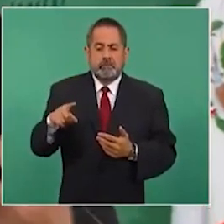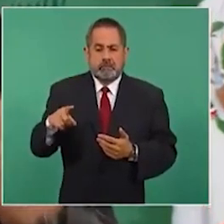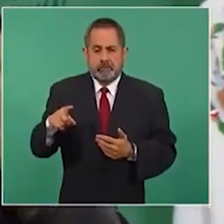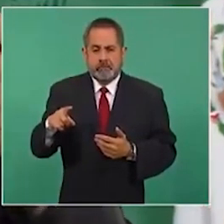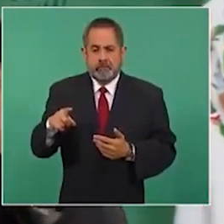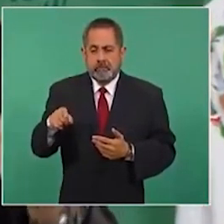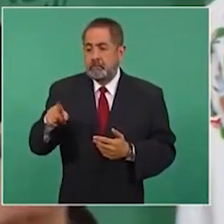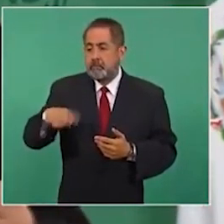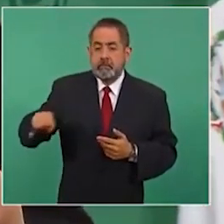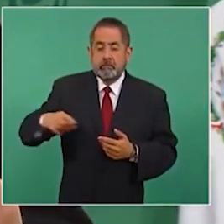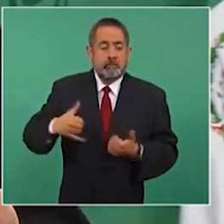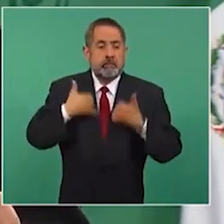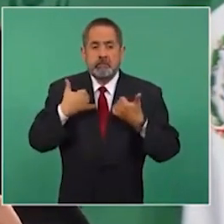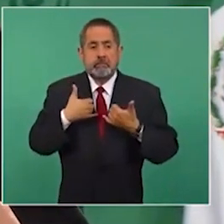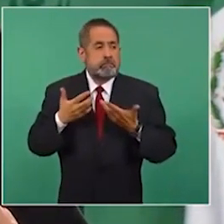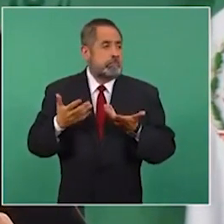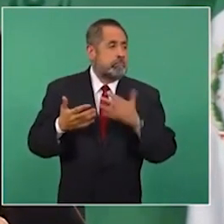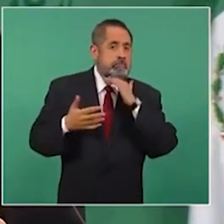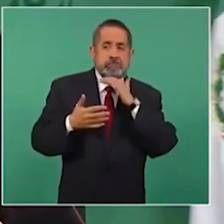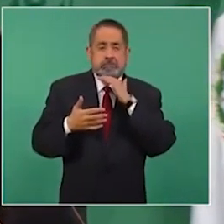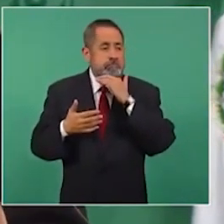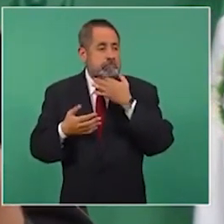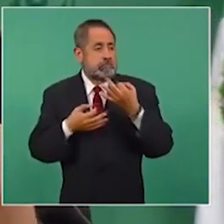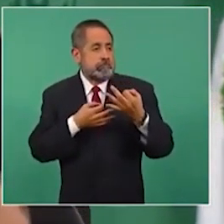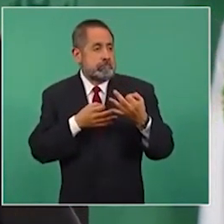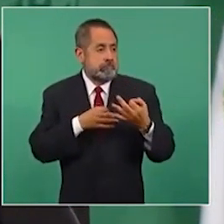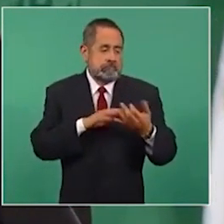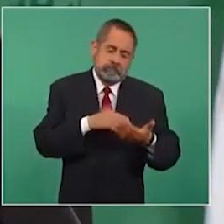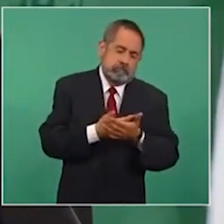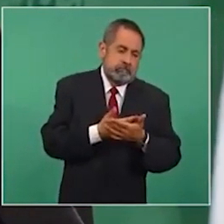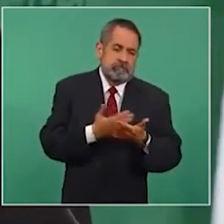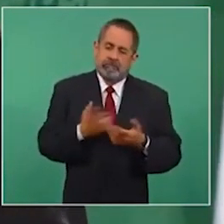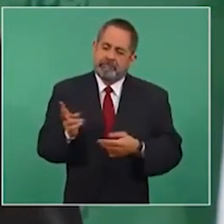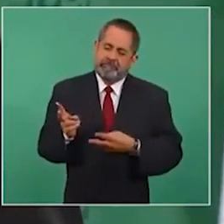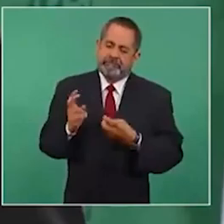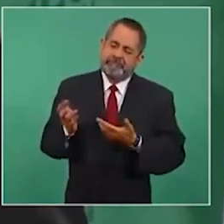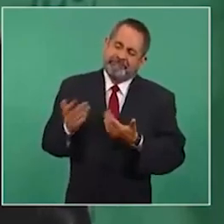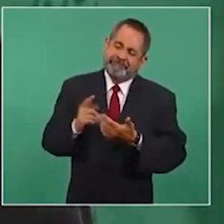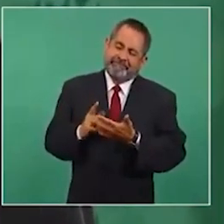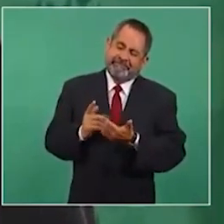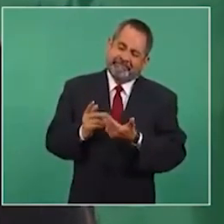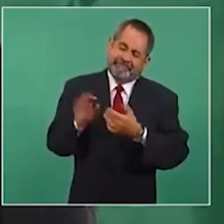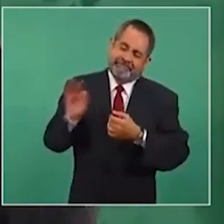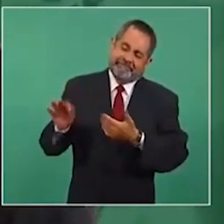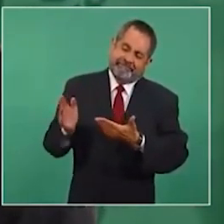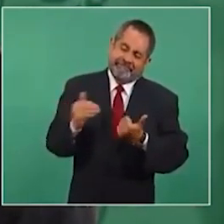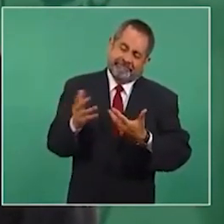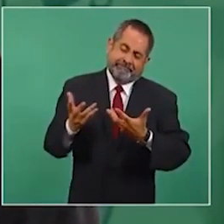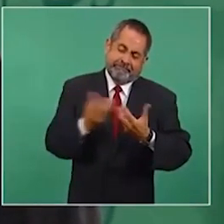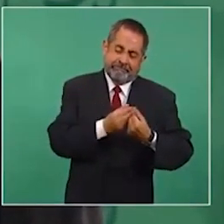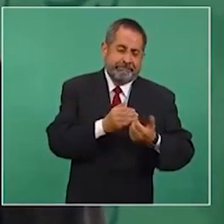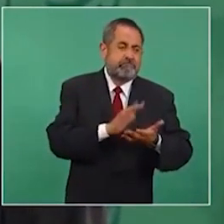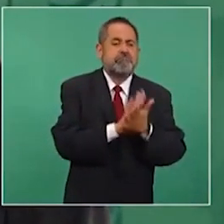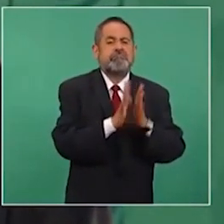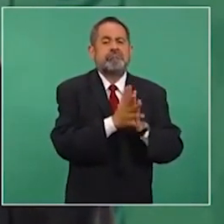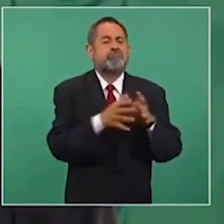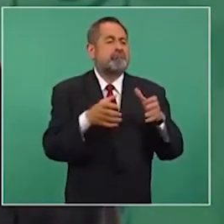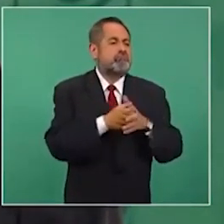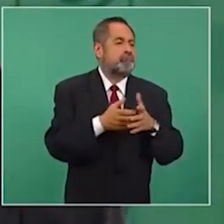sean enganchados por las bandas de la delincuencia,